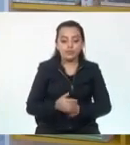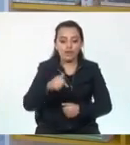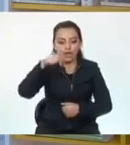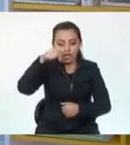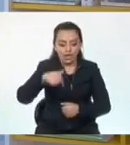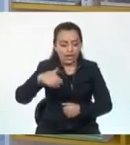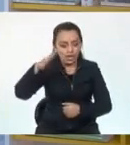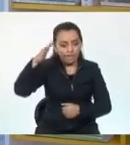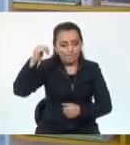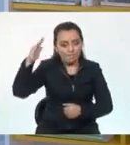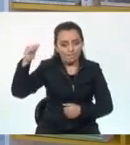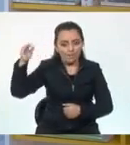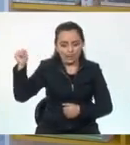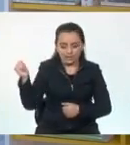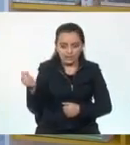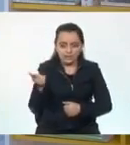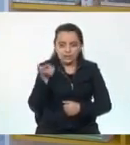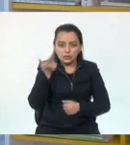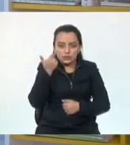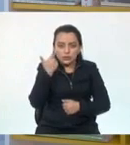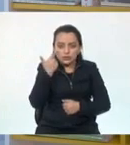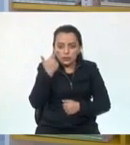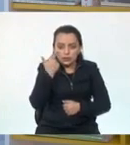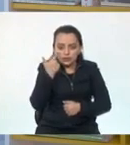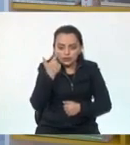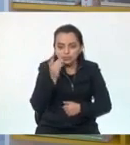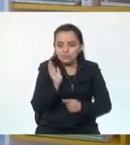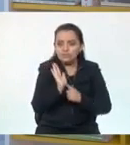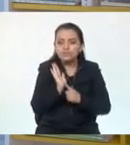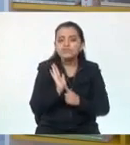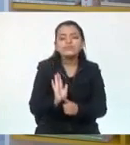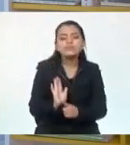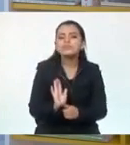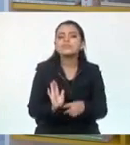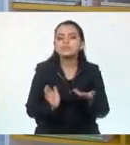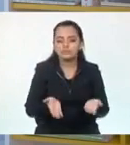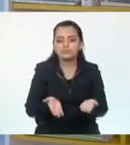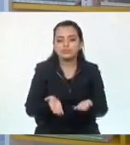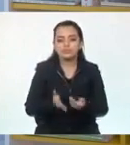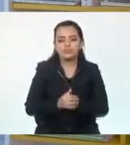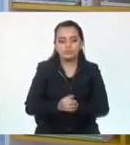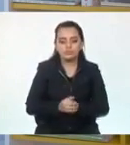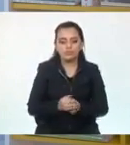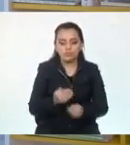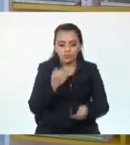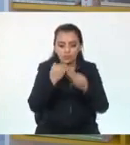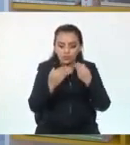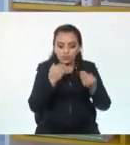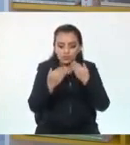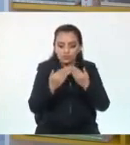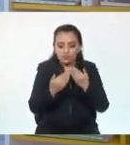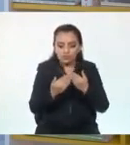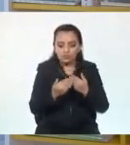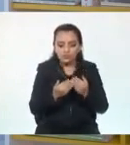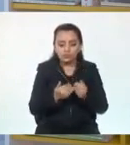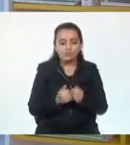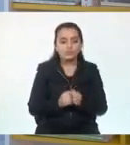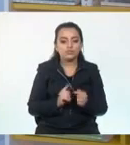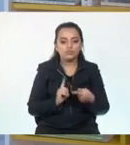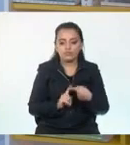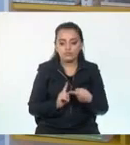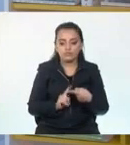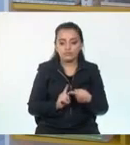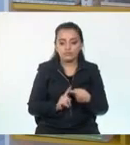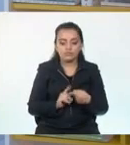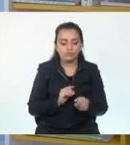utilizan estos puntos cardinales? Déjenme contarles que en primer lugar,